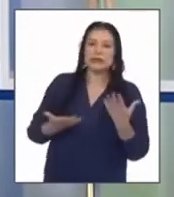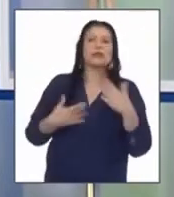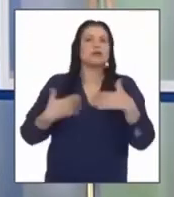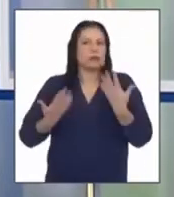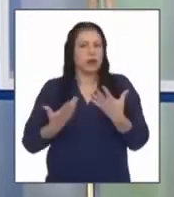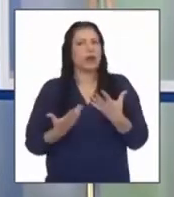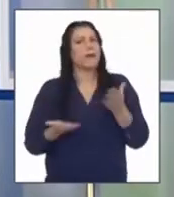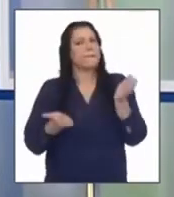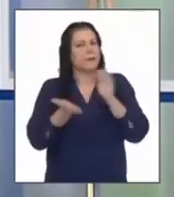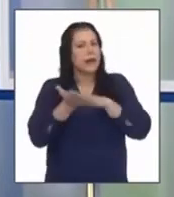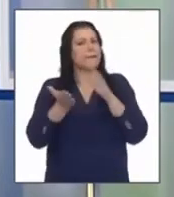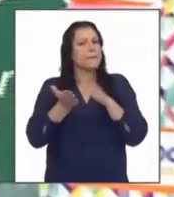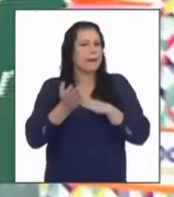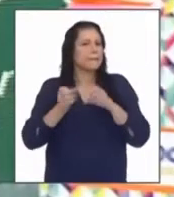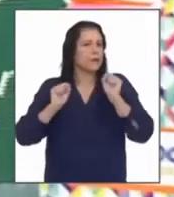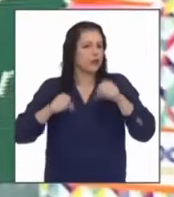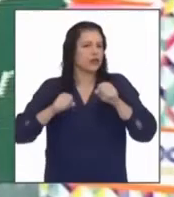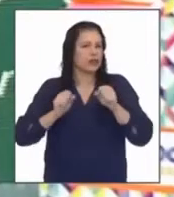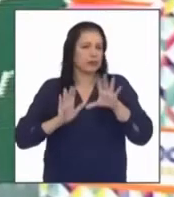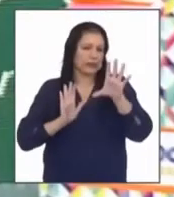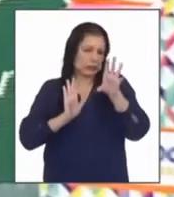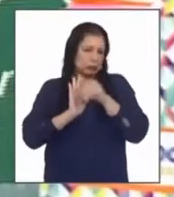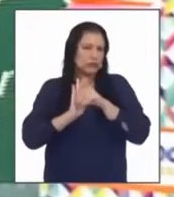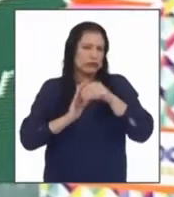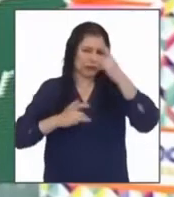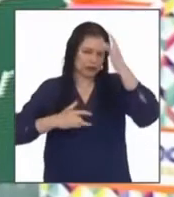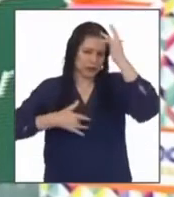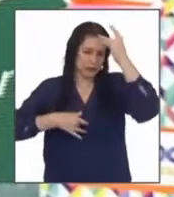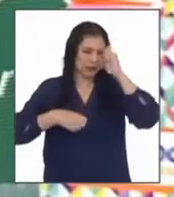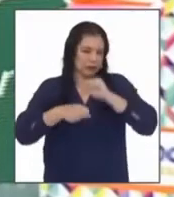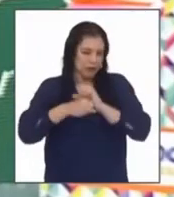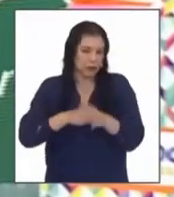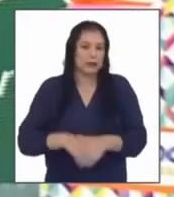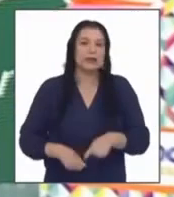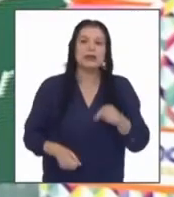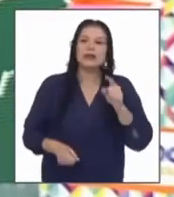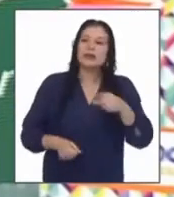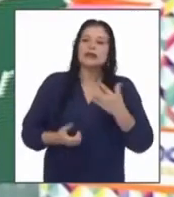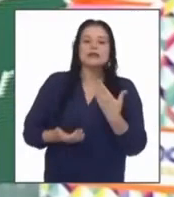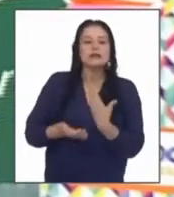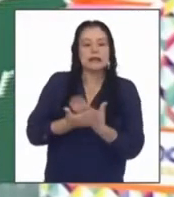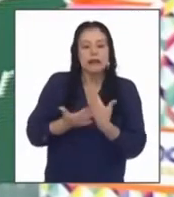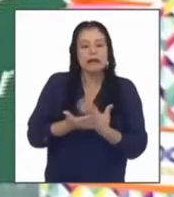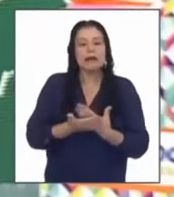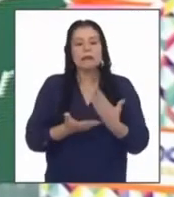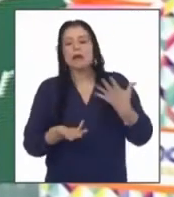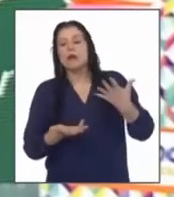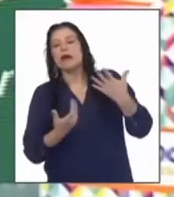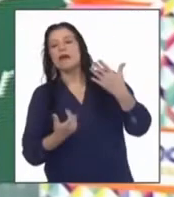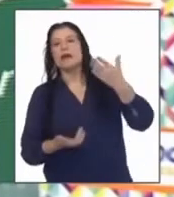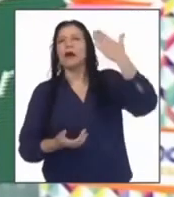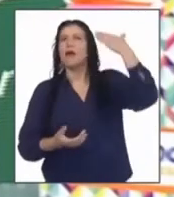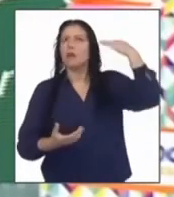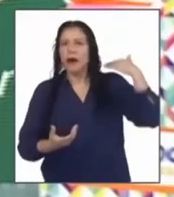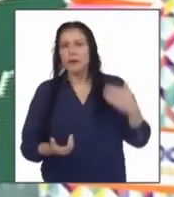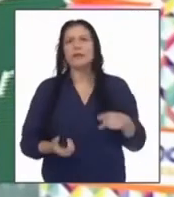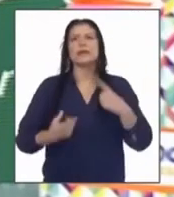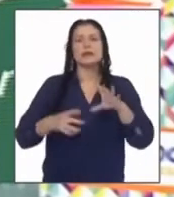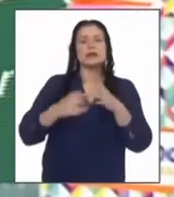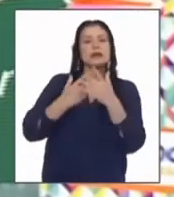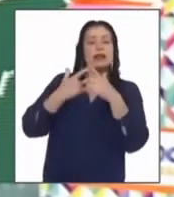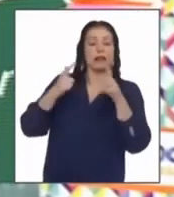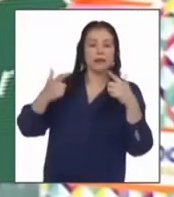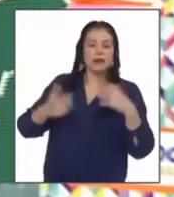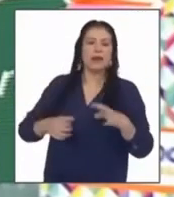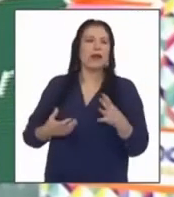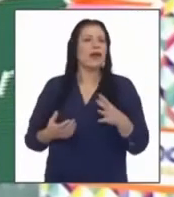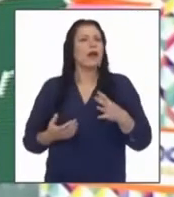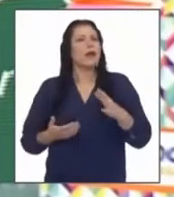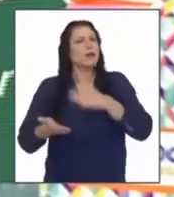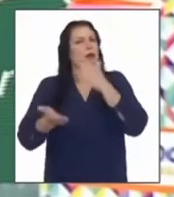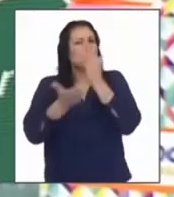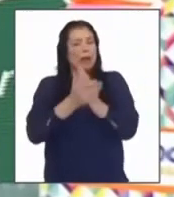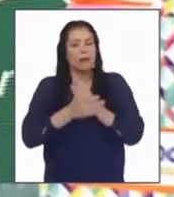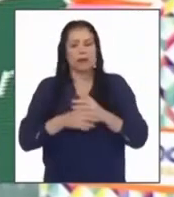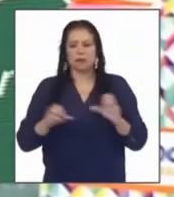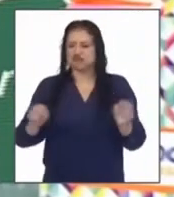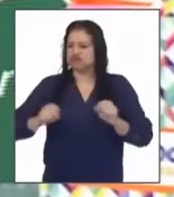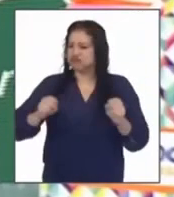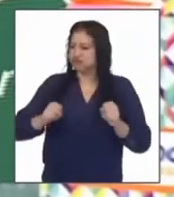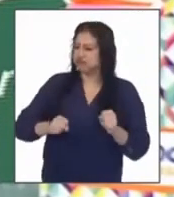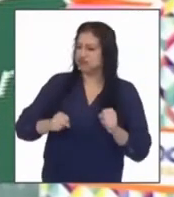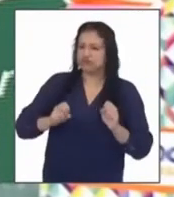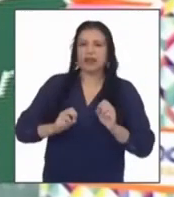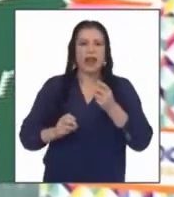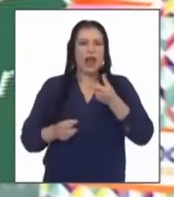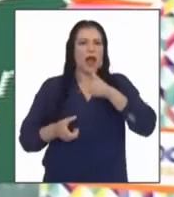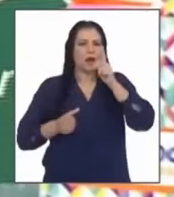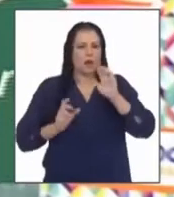contagio está comprobado se tiene antecedentes de cómo este medio de transporte ha permitido a mucho librarse de tsunamis y terremotos y ahora es